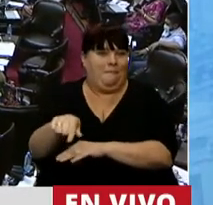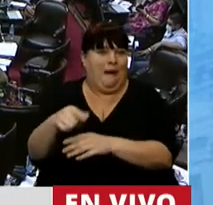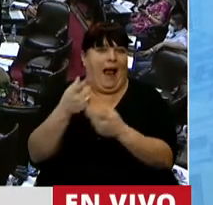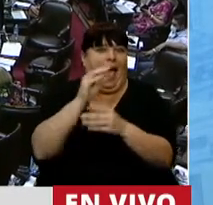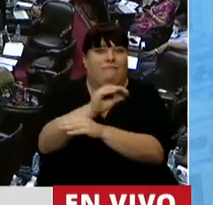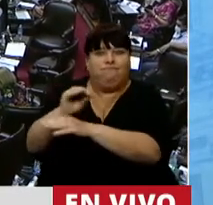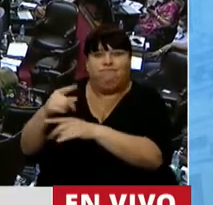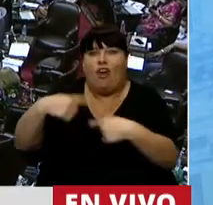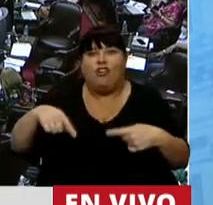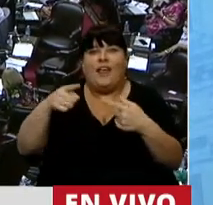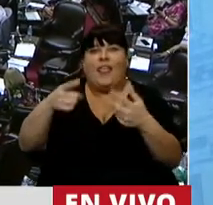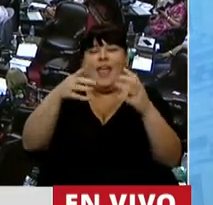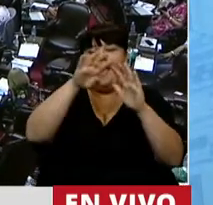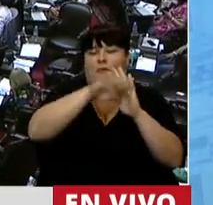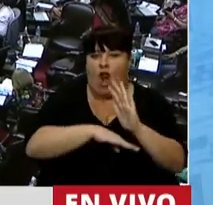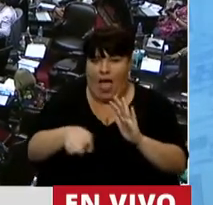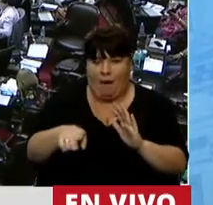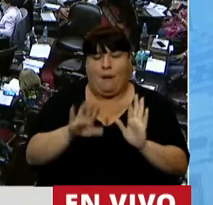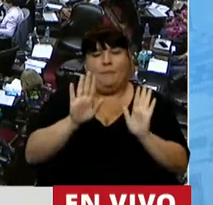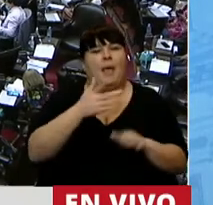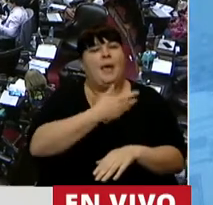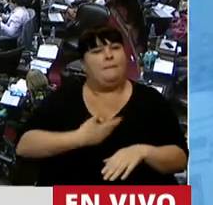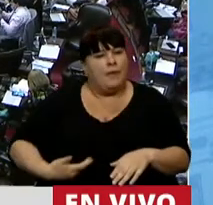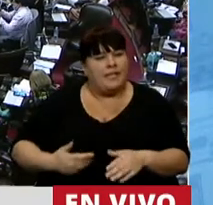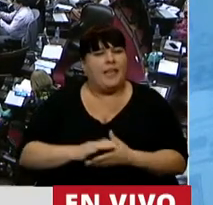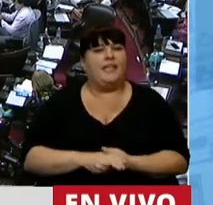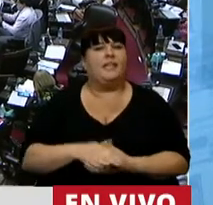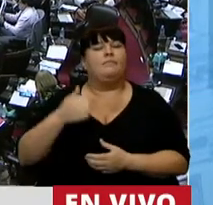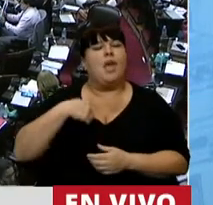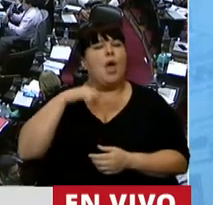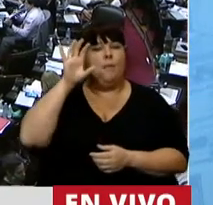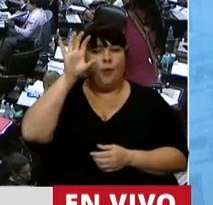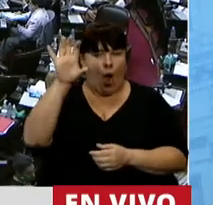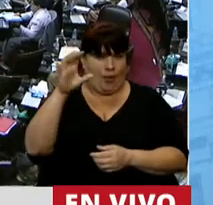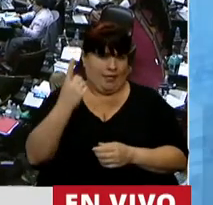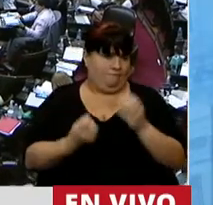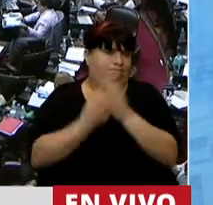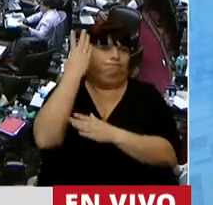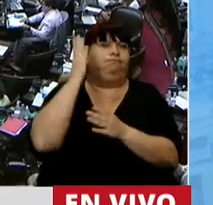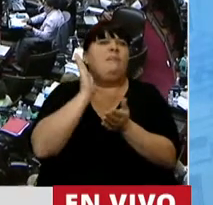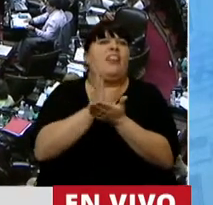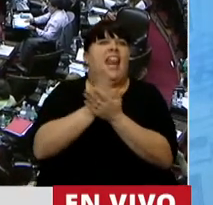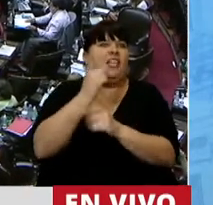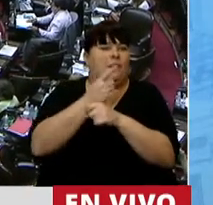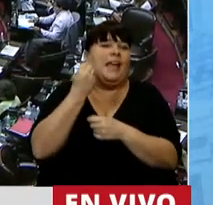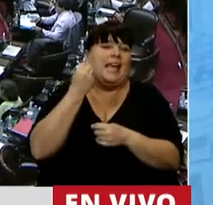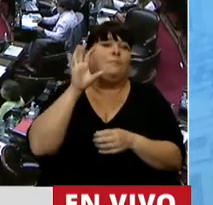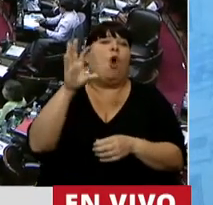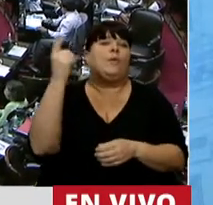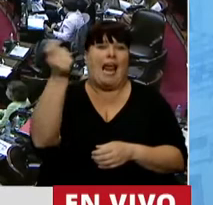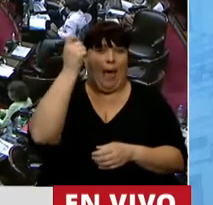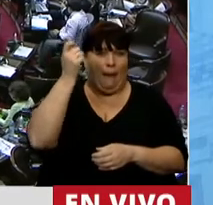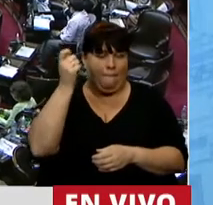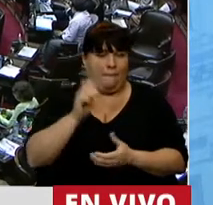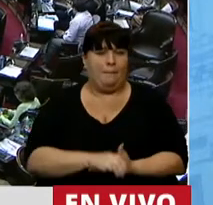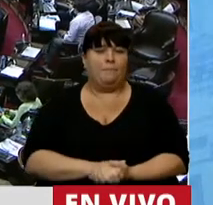necesario para este tipo de programas. Señor Presidente, vengo de una provincia pionera en materia de derechos, como es la provincia